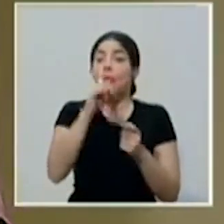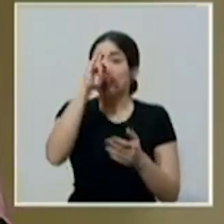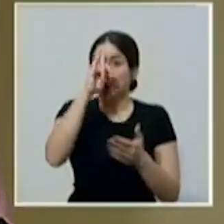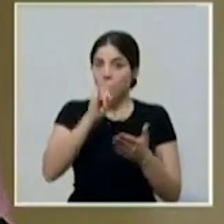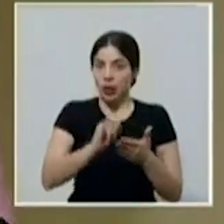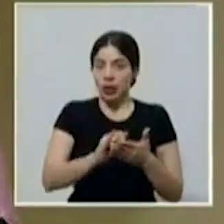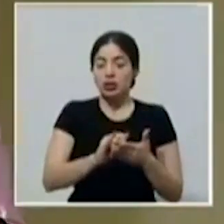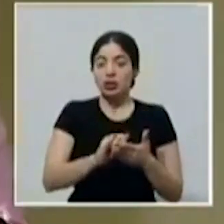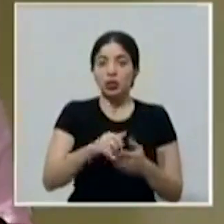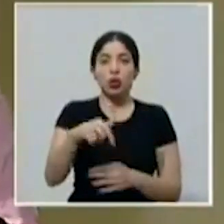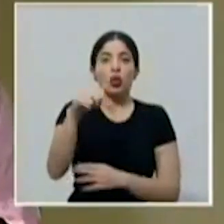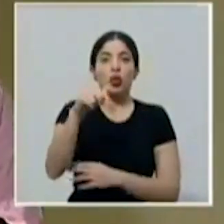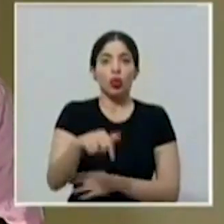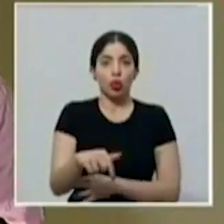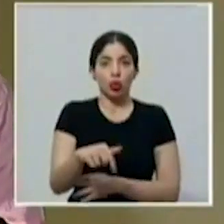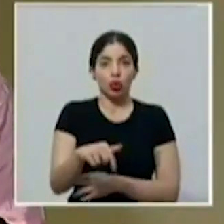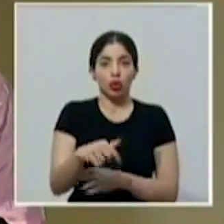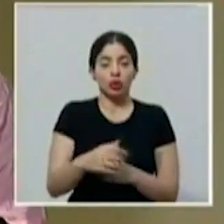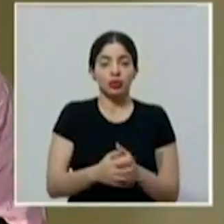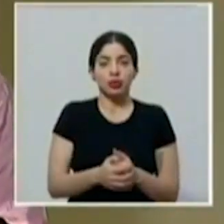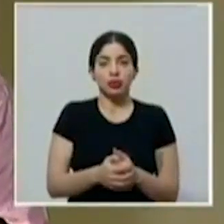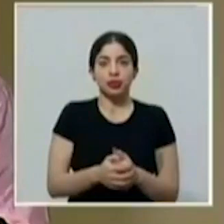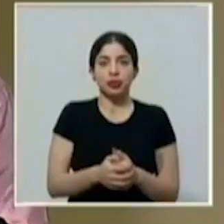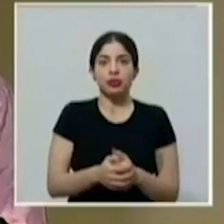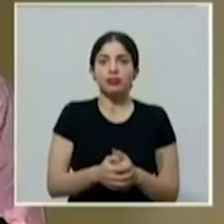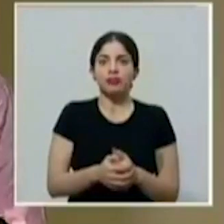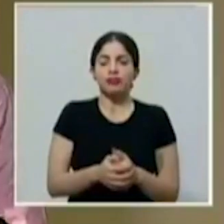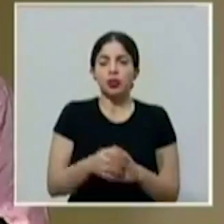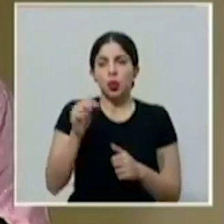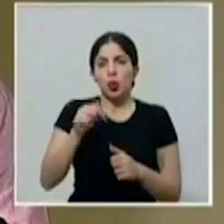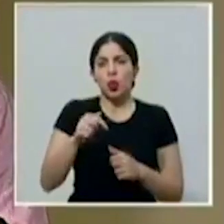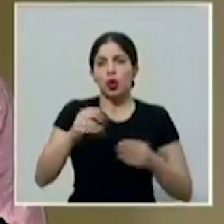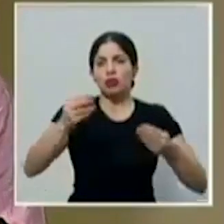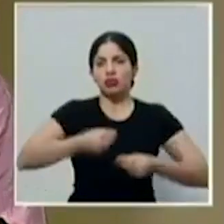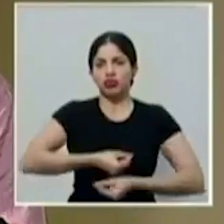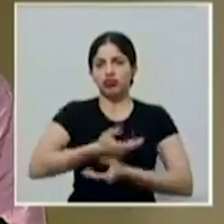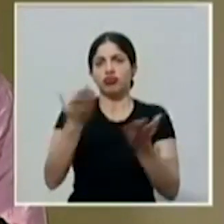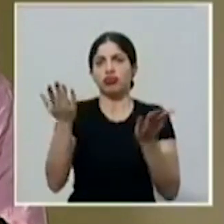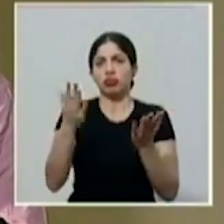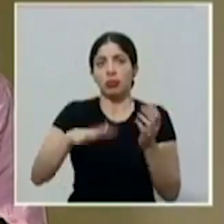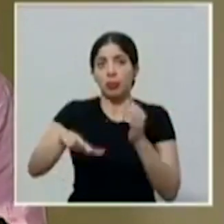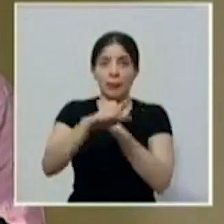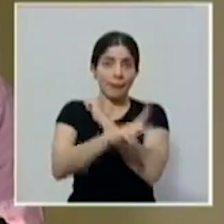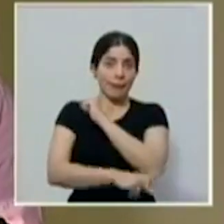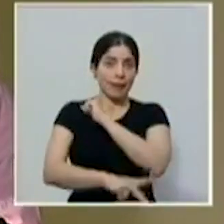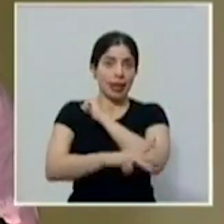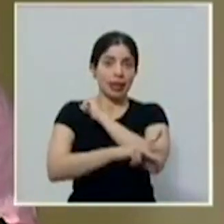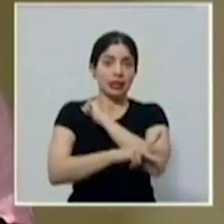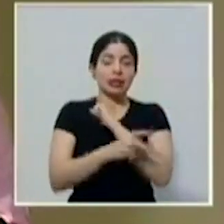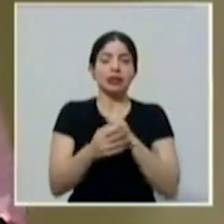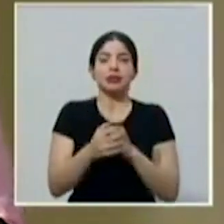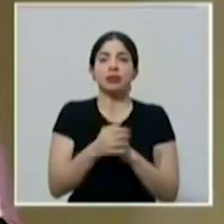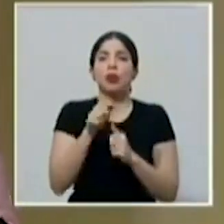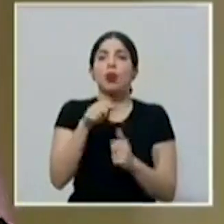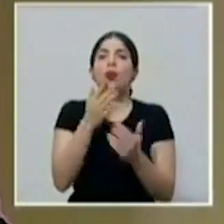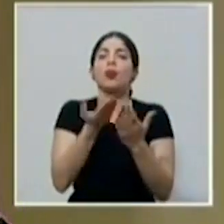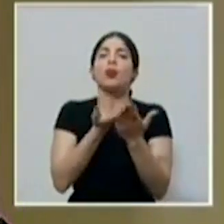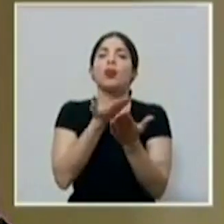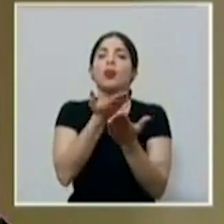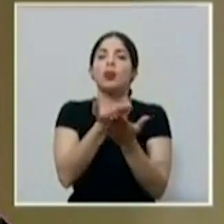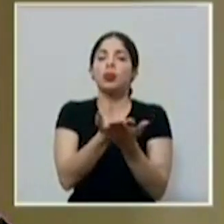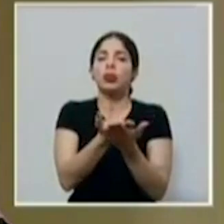ello que hoy hacemos el lanzamiento al país con la propuesta